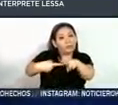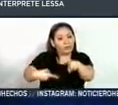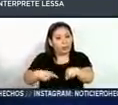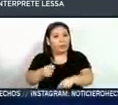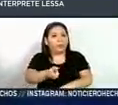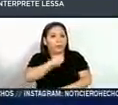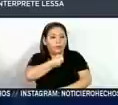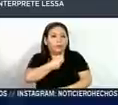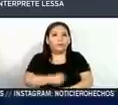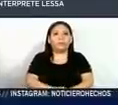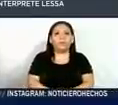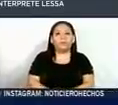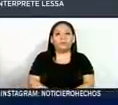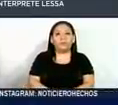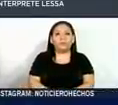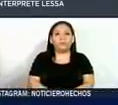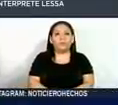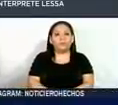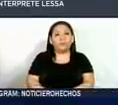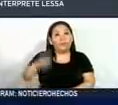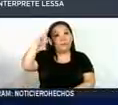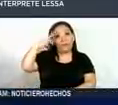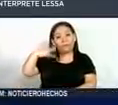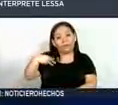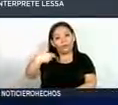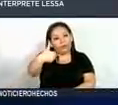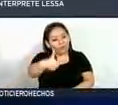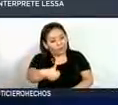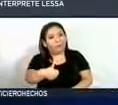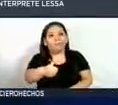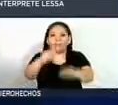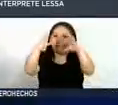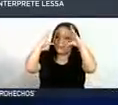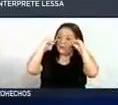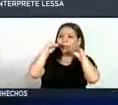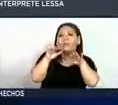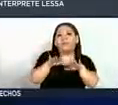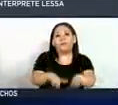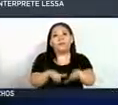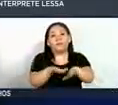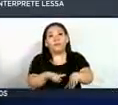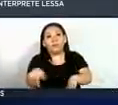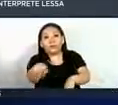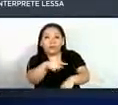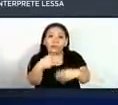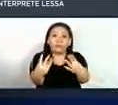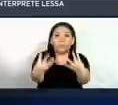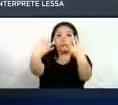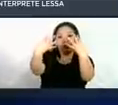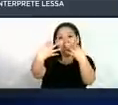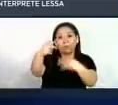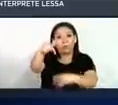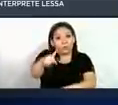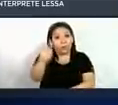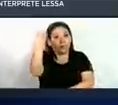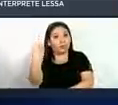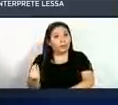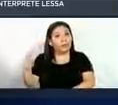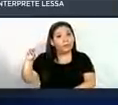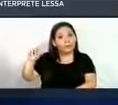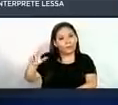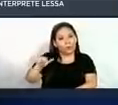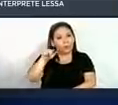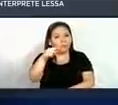de noticias. Así es, muy buenas noches, muchísimas gracias por acompañarnos en este miércoles,